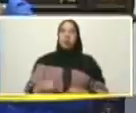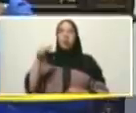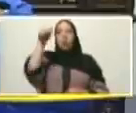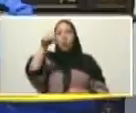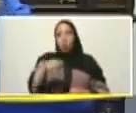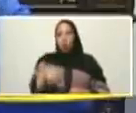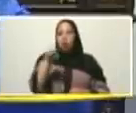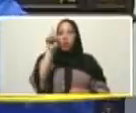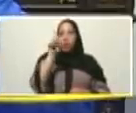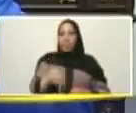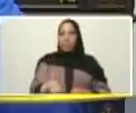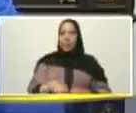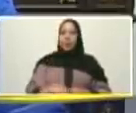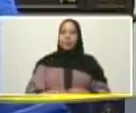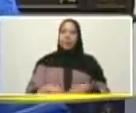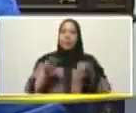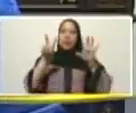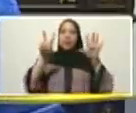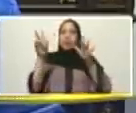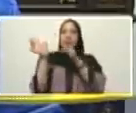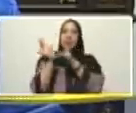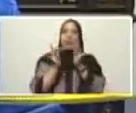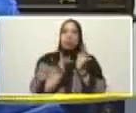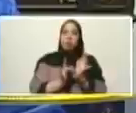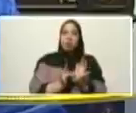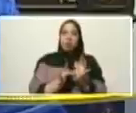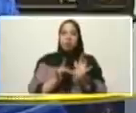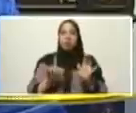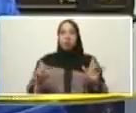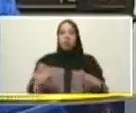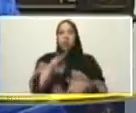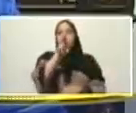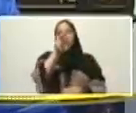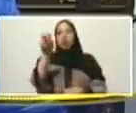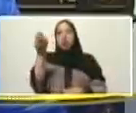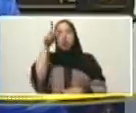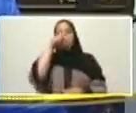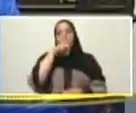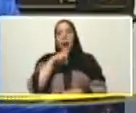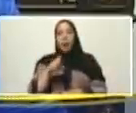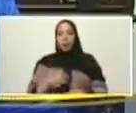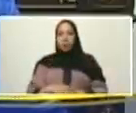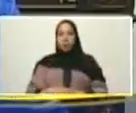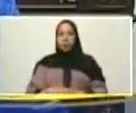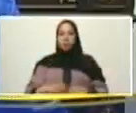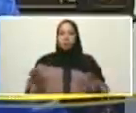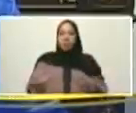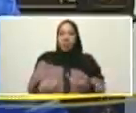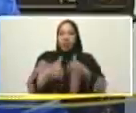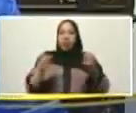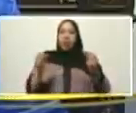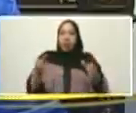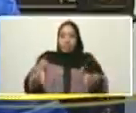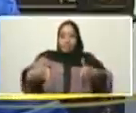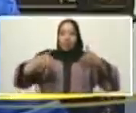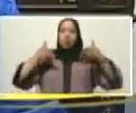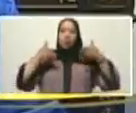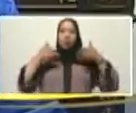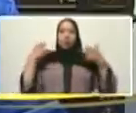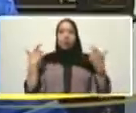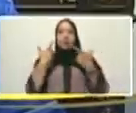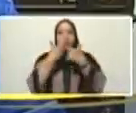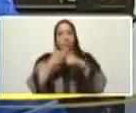7 de abril se cumplen 200 años de la gran victoria del